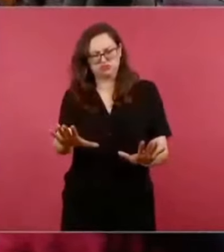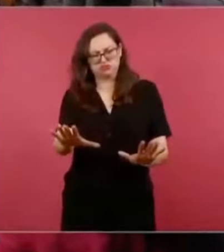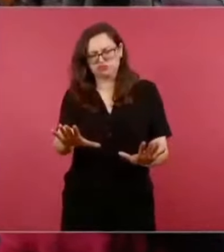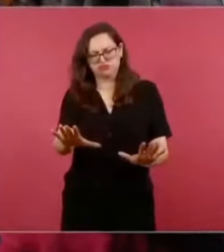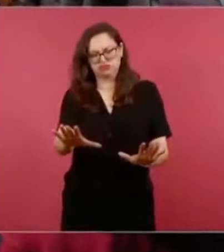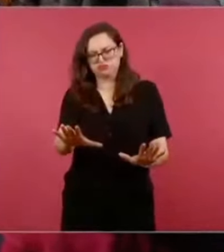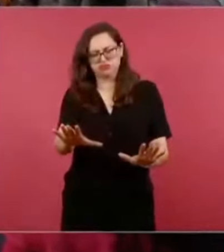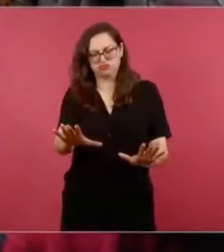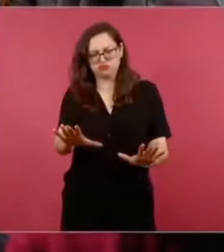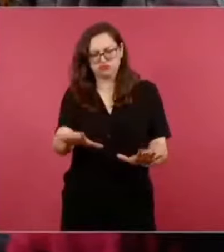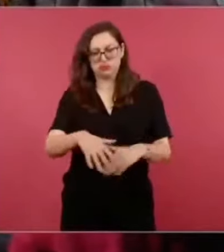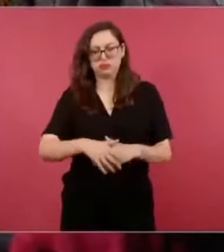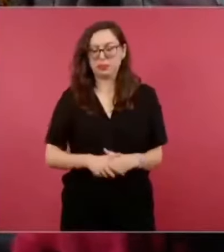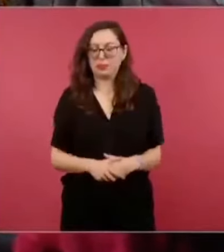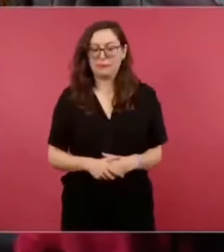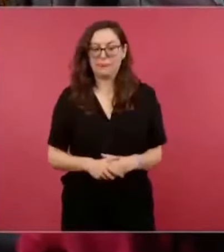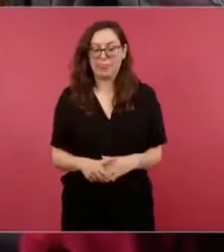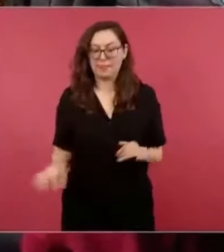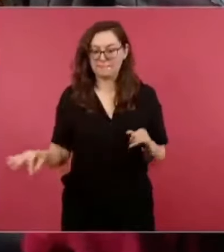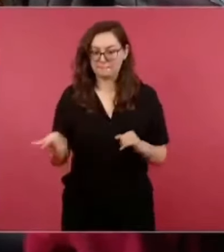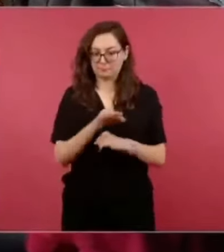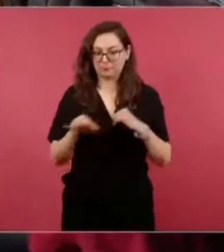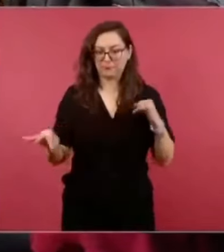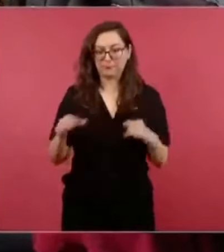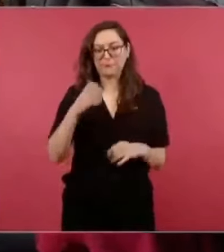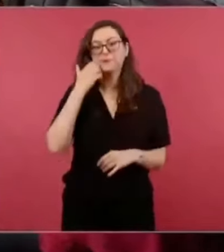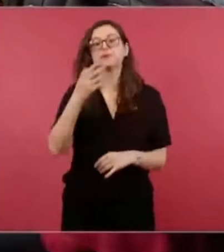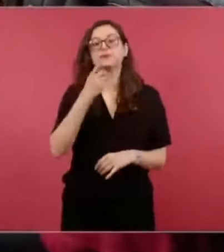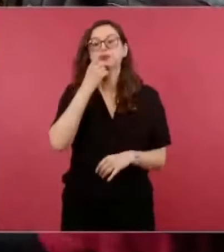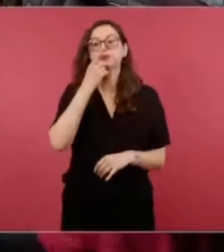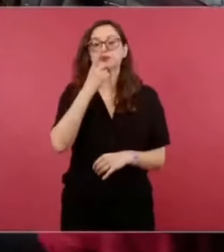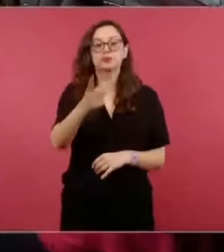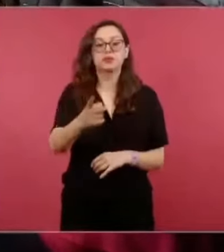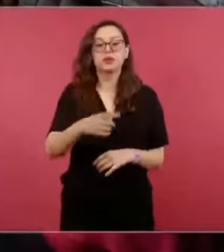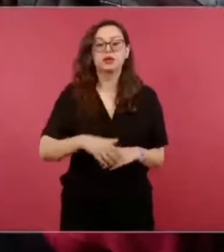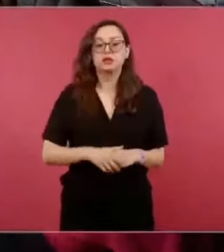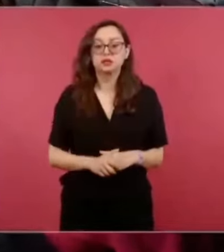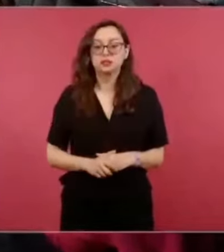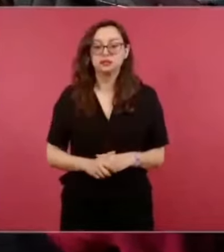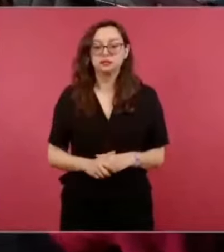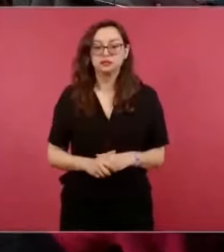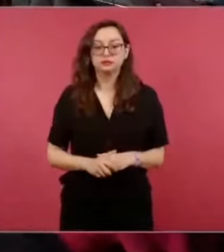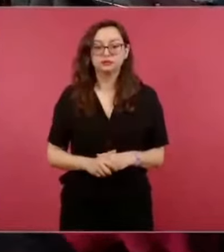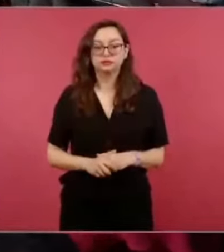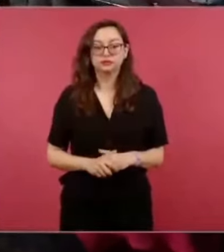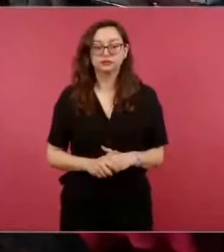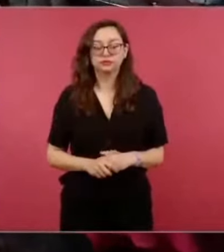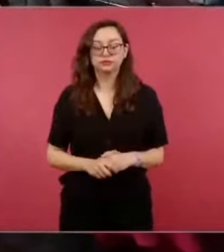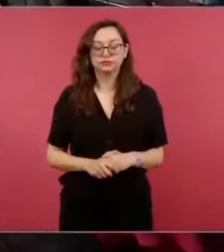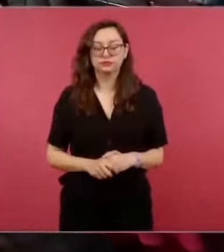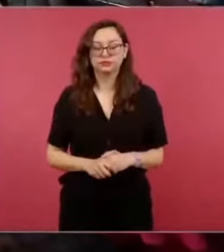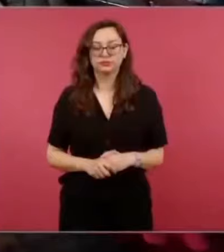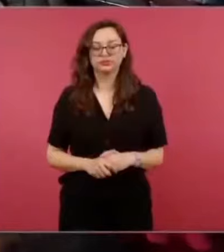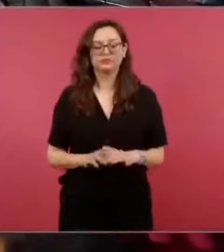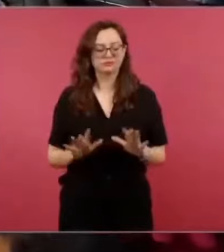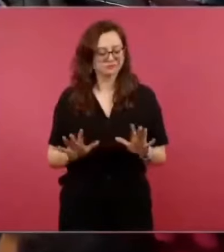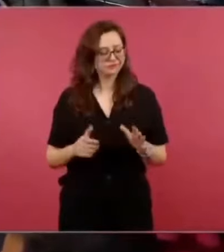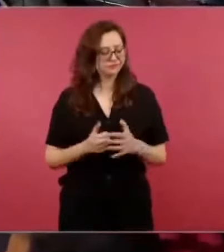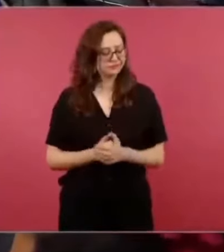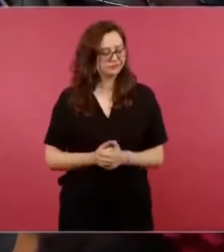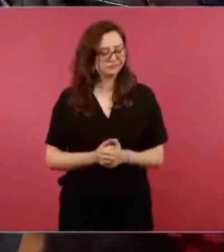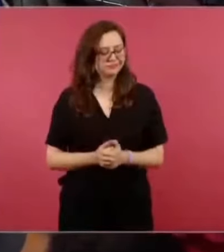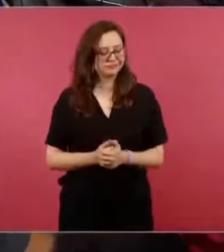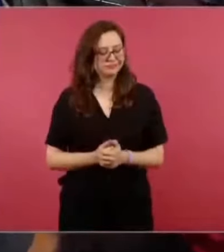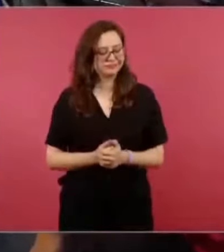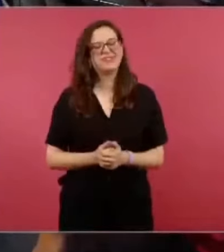Pon para terminar, vamos a terminar con una de…